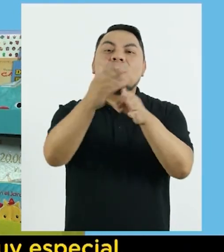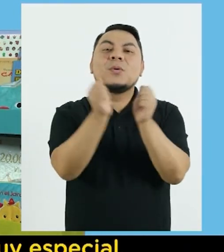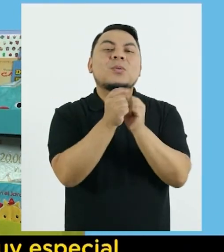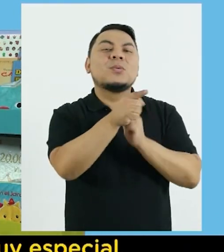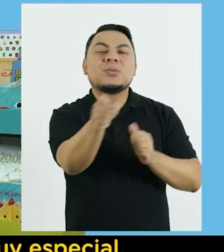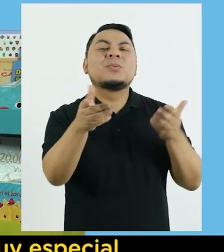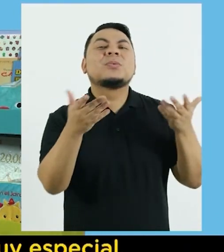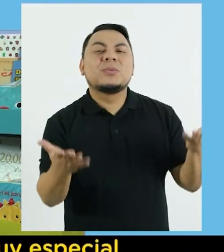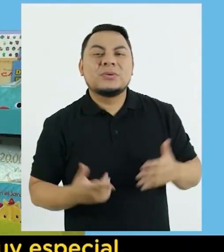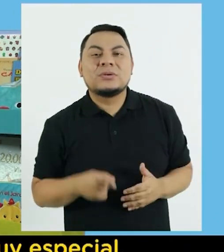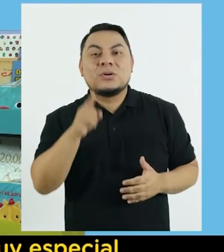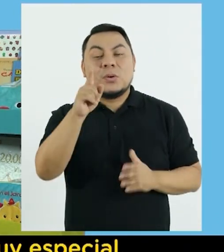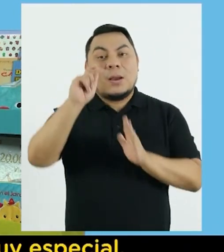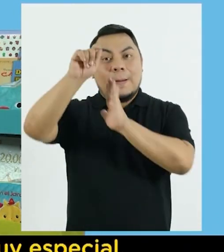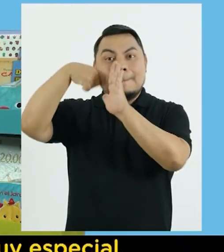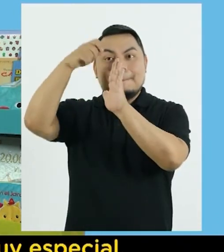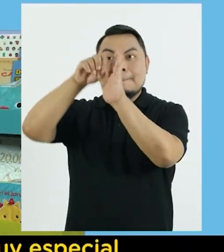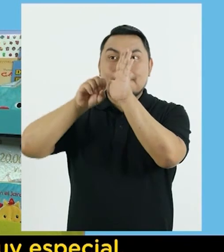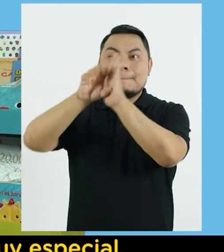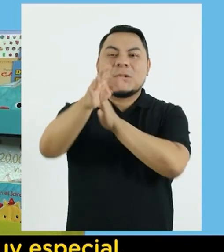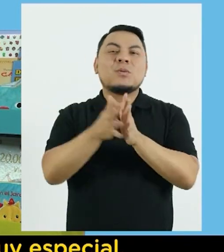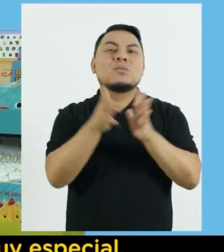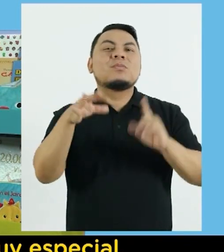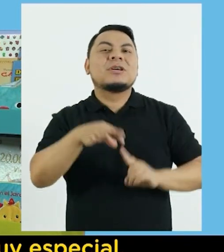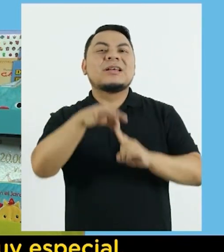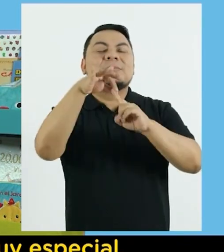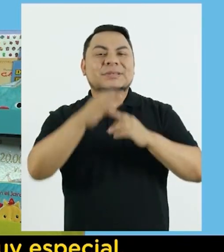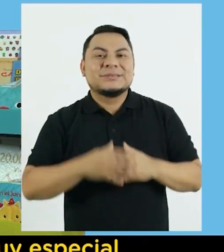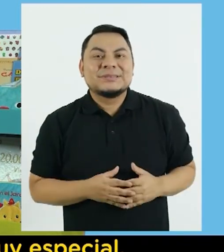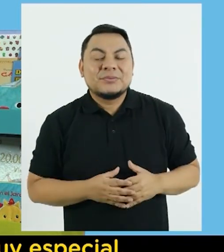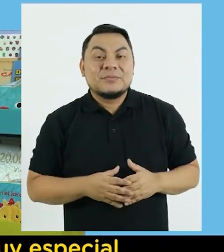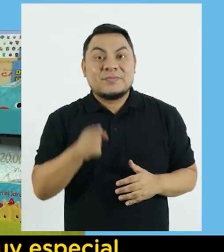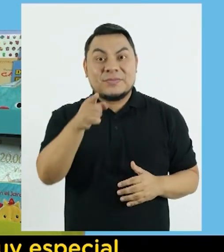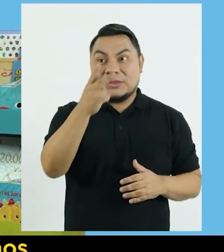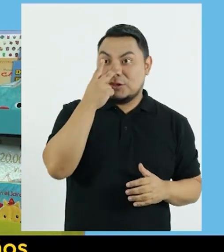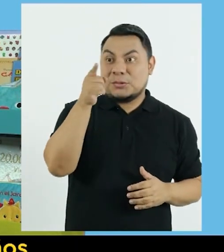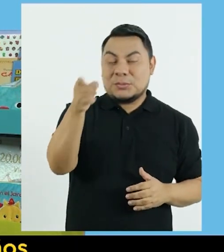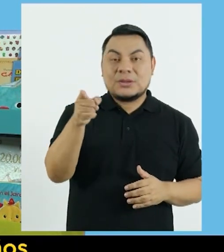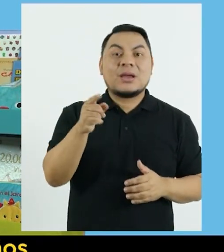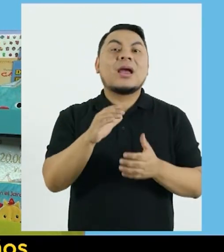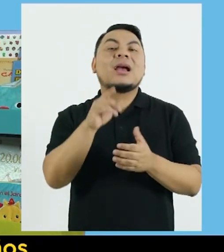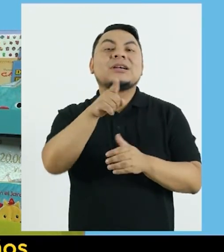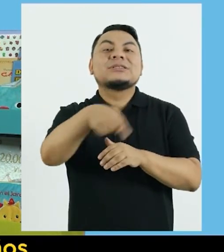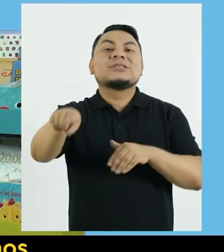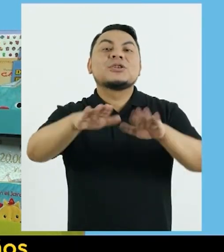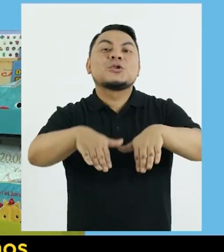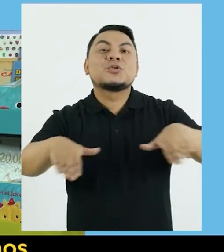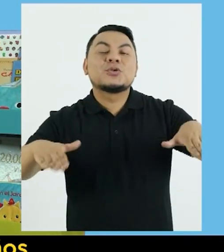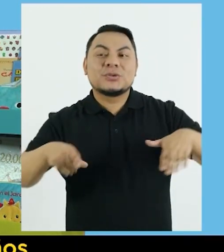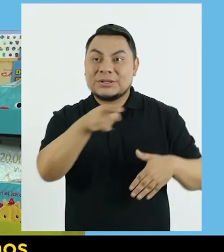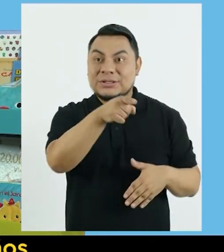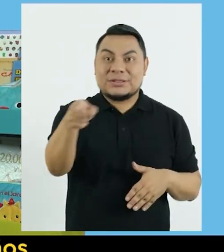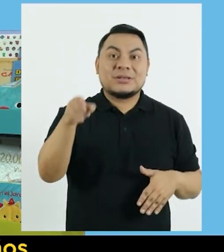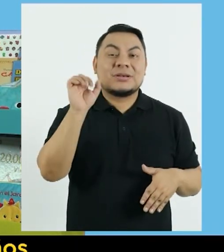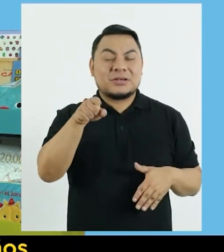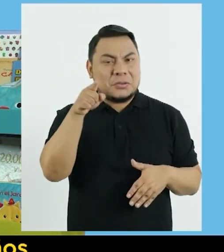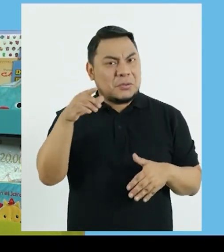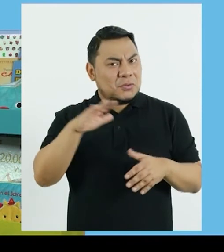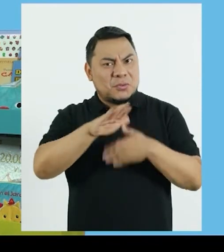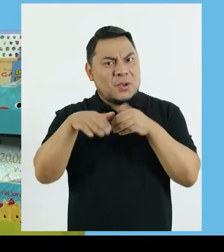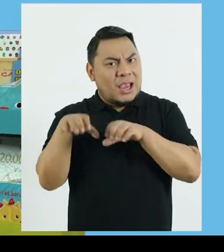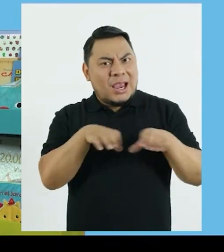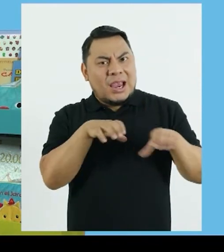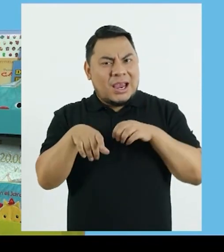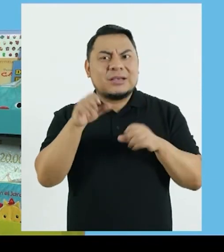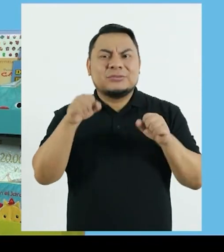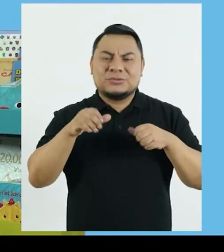compartiré con ustedes un video muy especial Observemos a nuestras niñas y niños